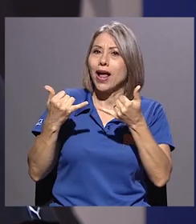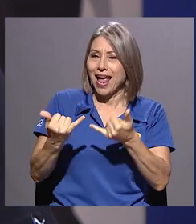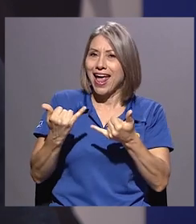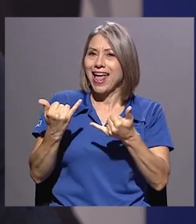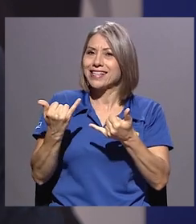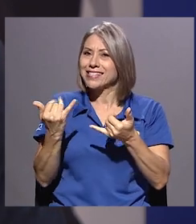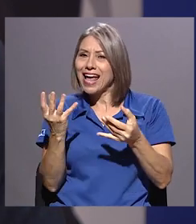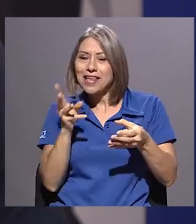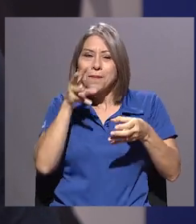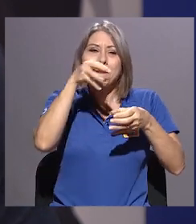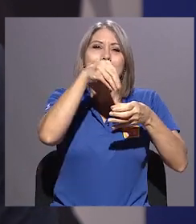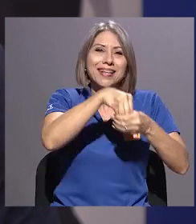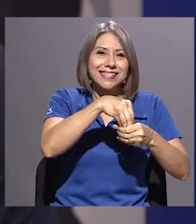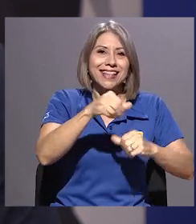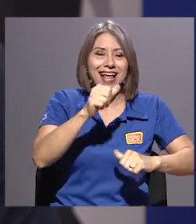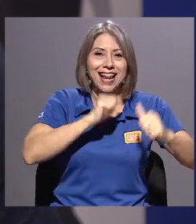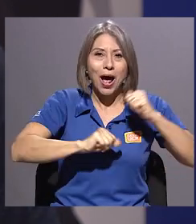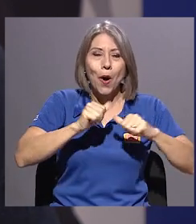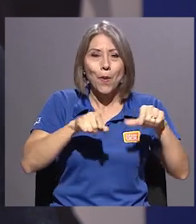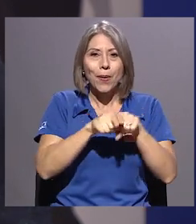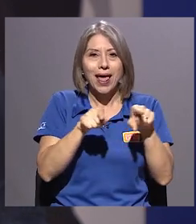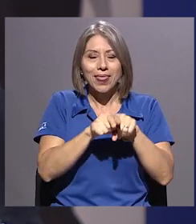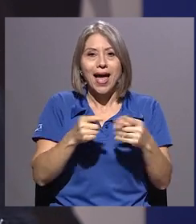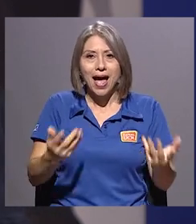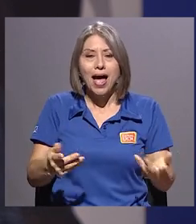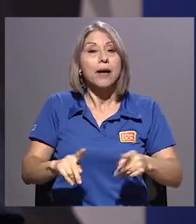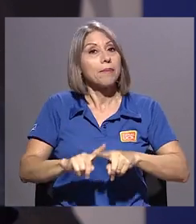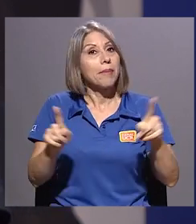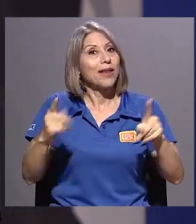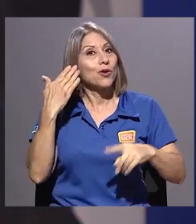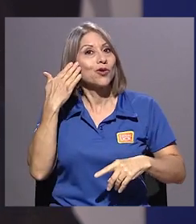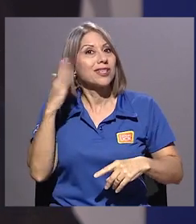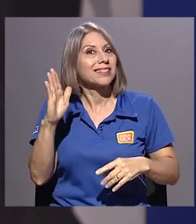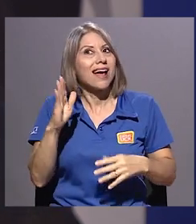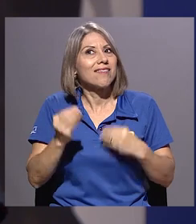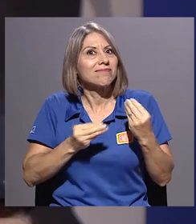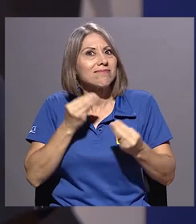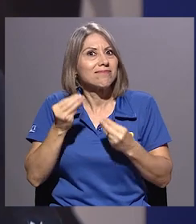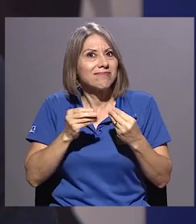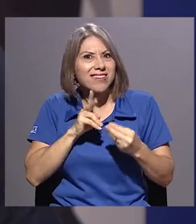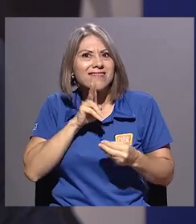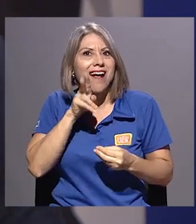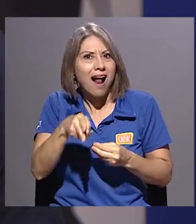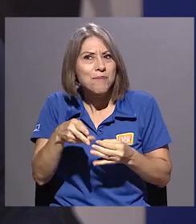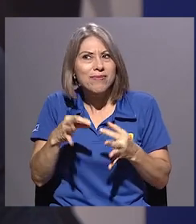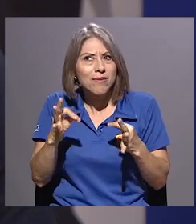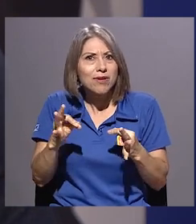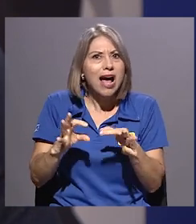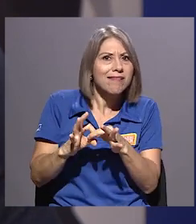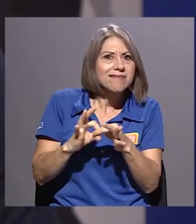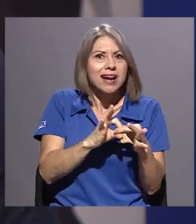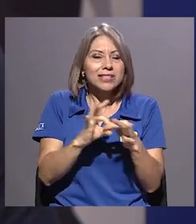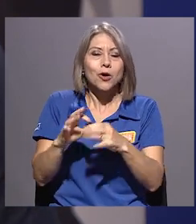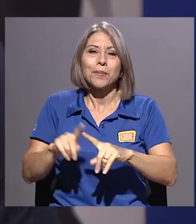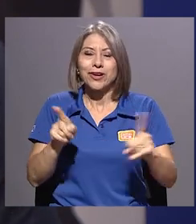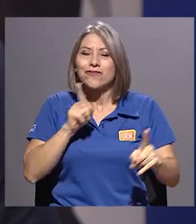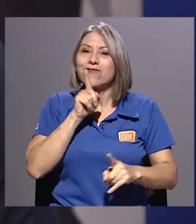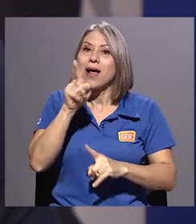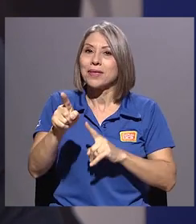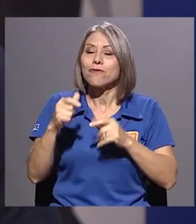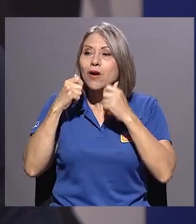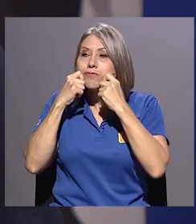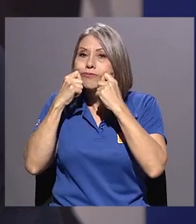la obra, pero lo que no se sabe es hasta dónde realmente esa relación. Pero sí, fue un contacto personal,